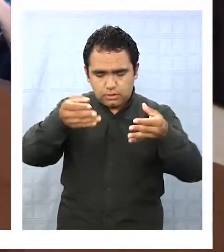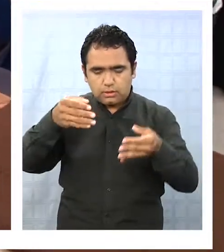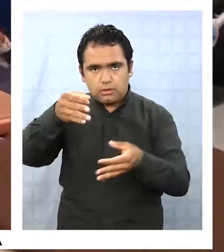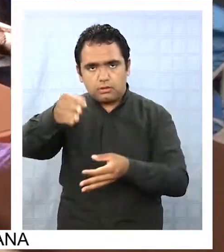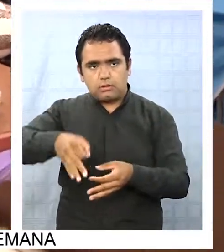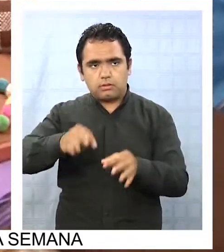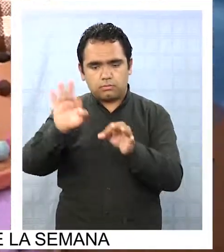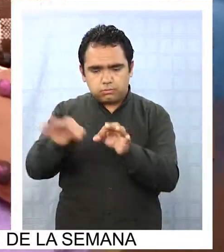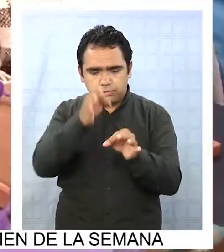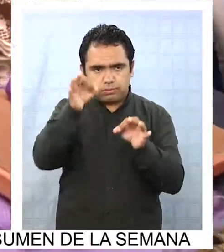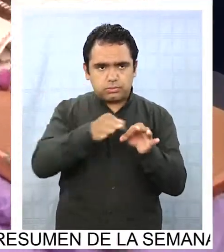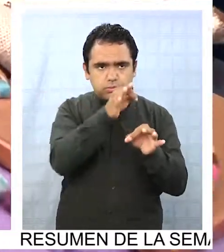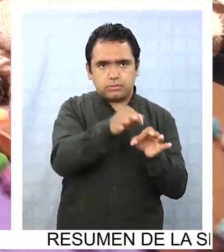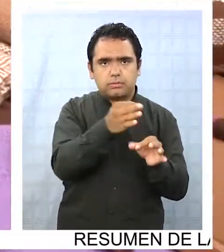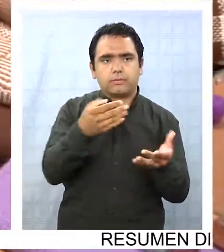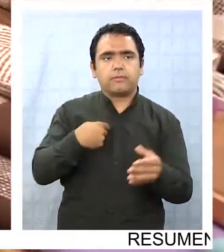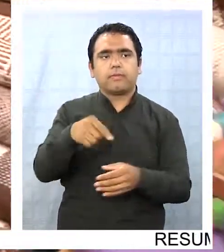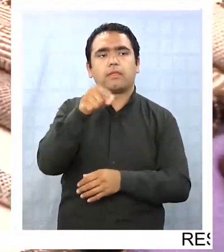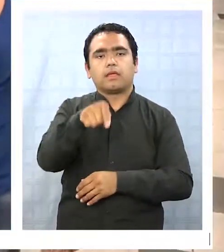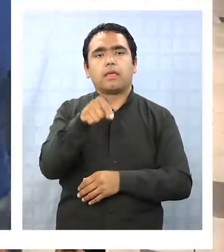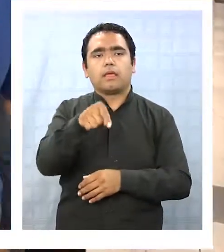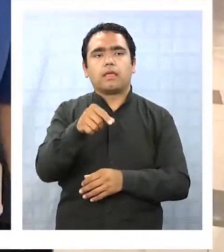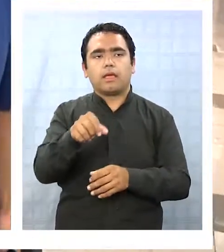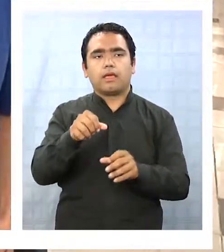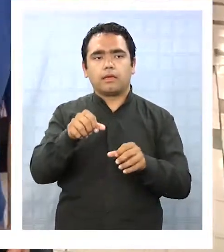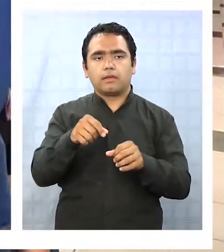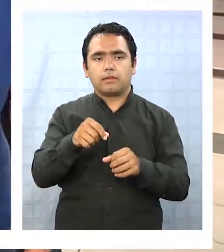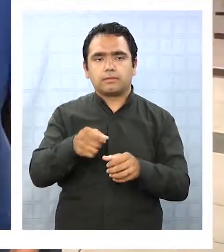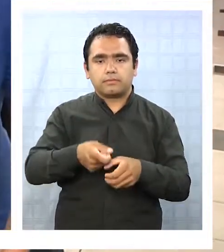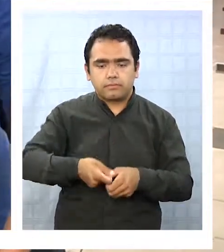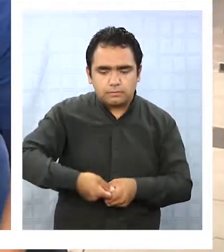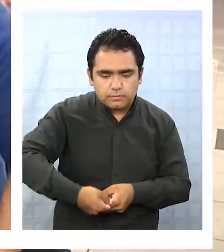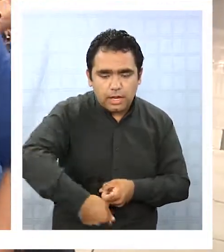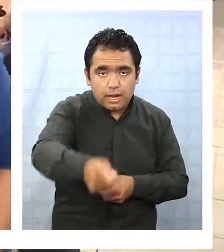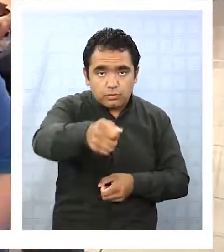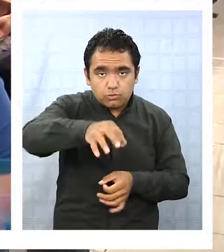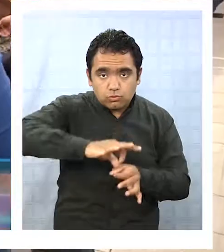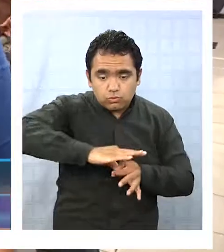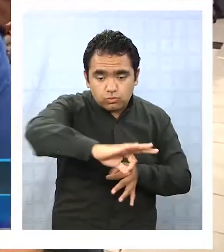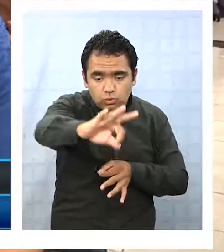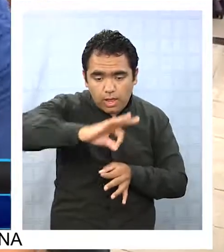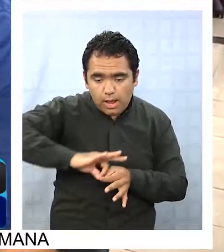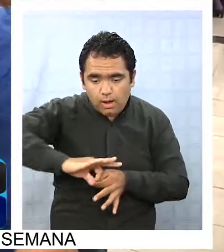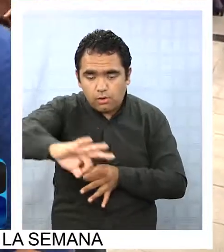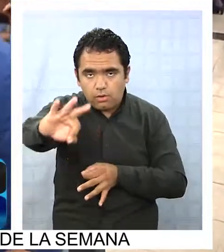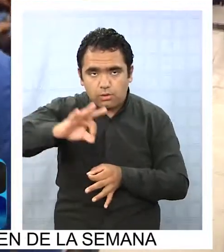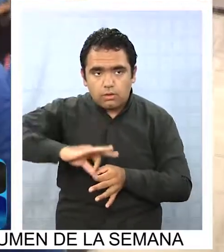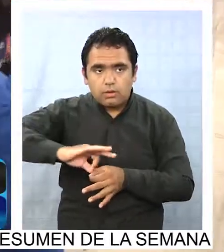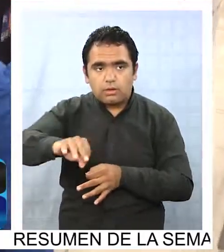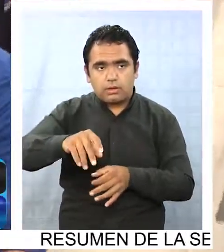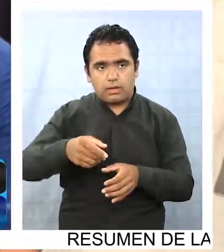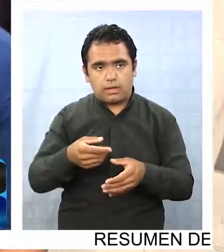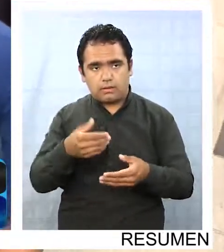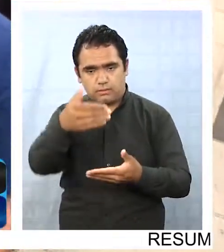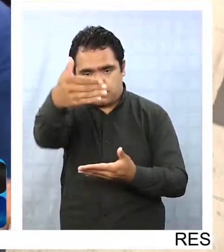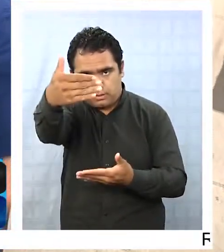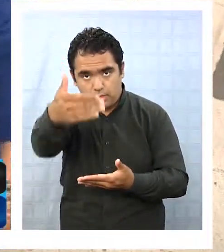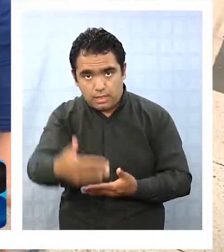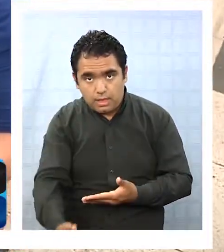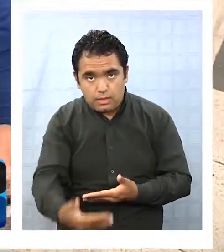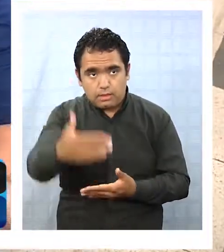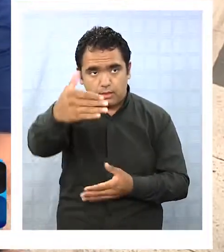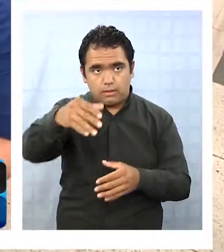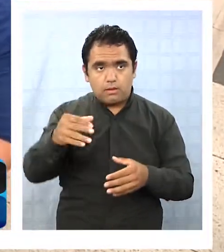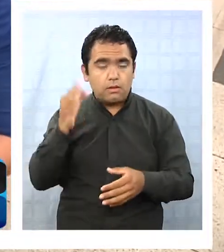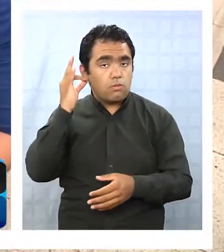y acá tienes otros palos. Y ahí están las urdimbres, las tramas del tejido. Y ahí, de esta forma,